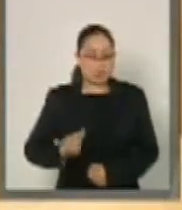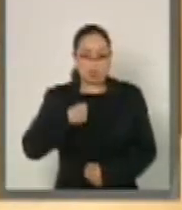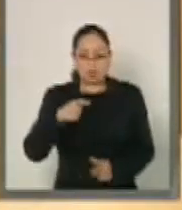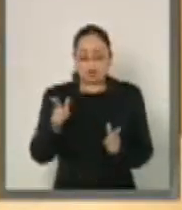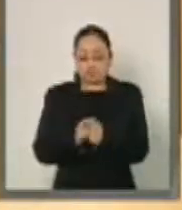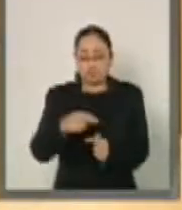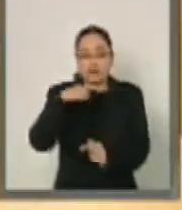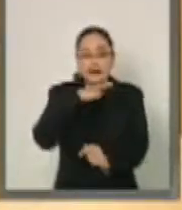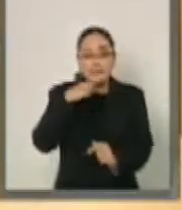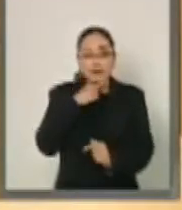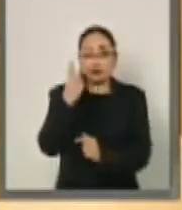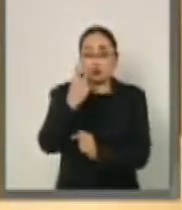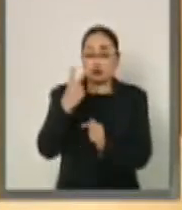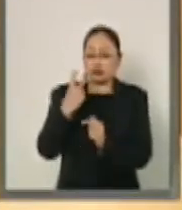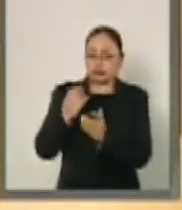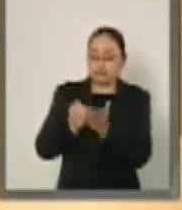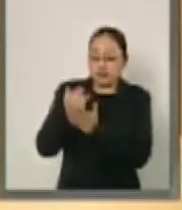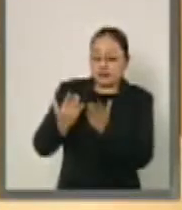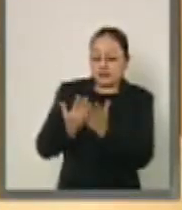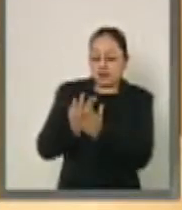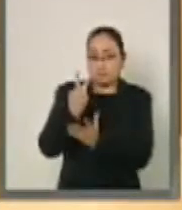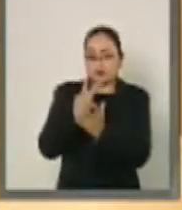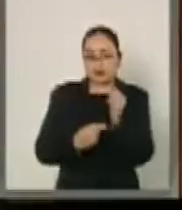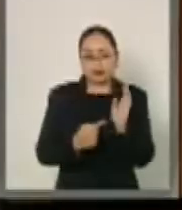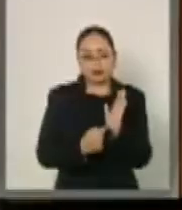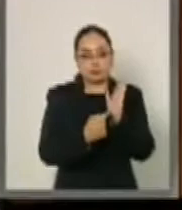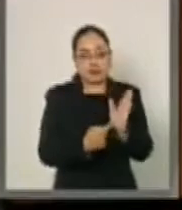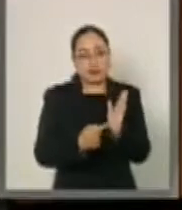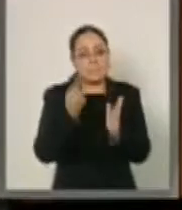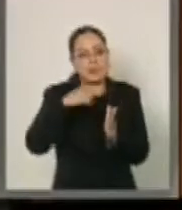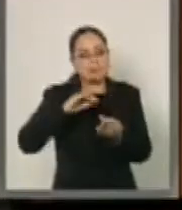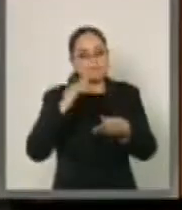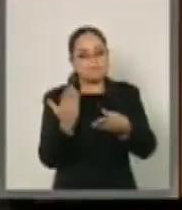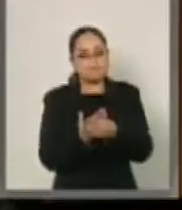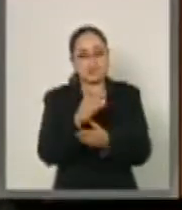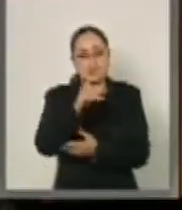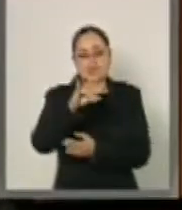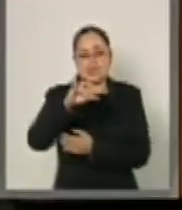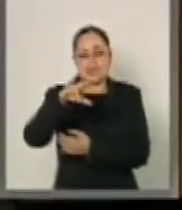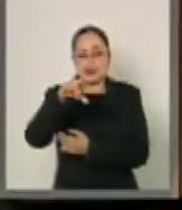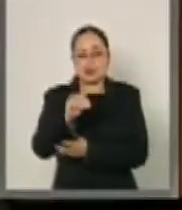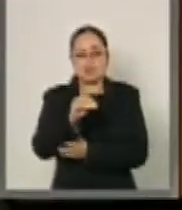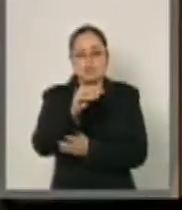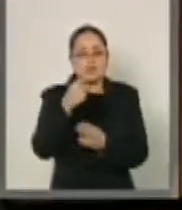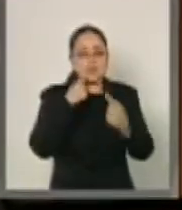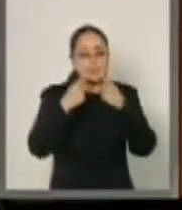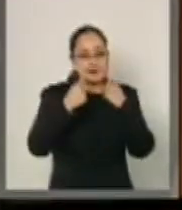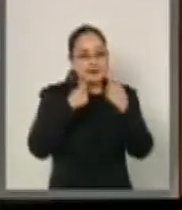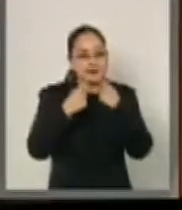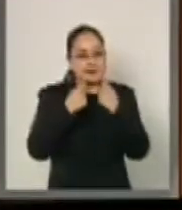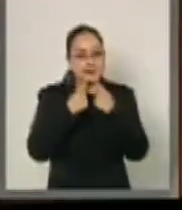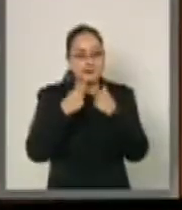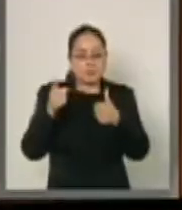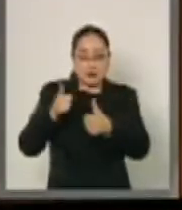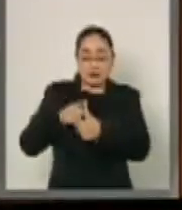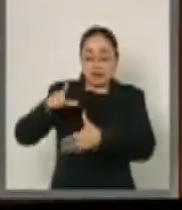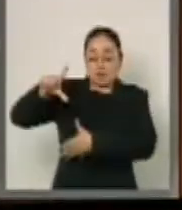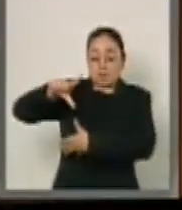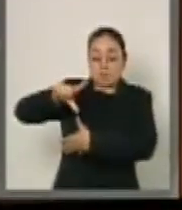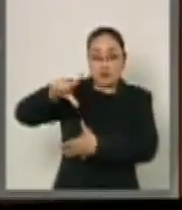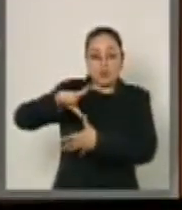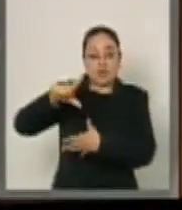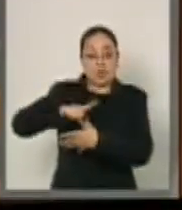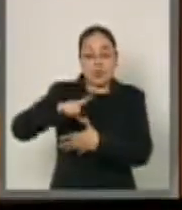las dos intervenciones ser incluidas en el diario de los debates. Primero, América Latina es una de las